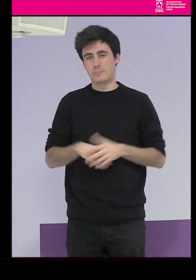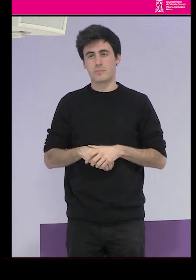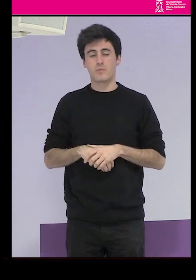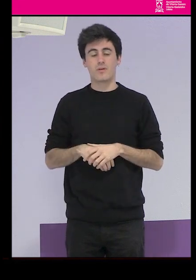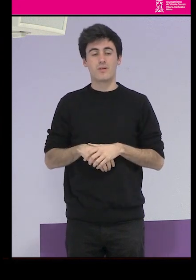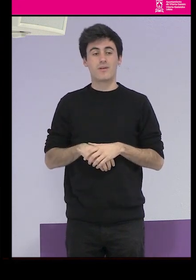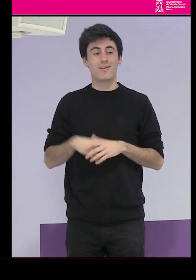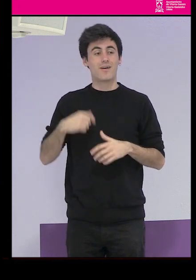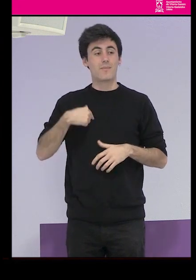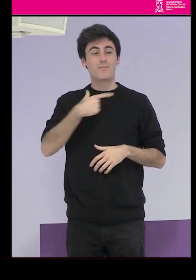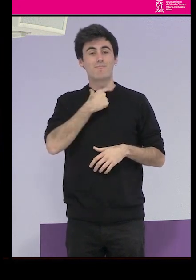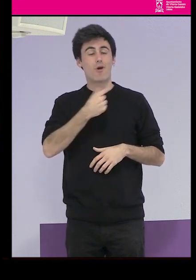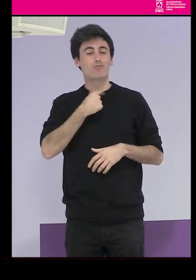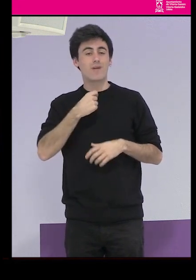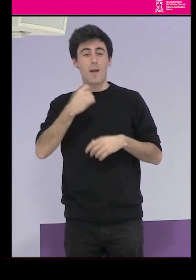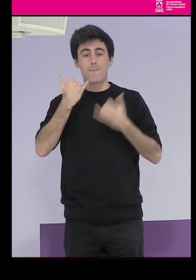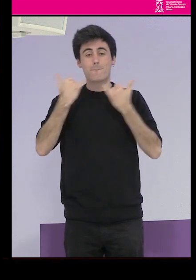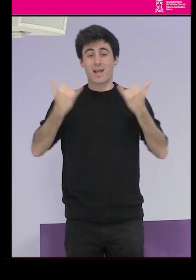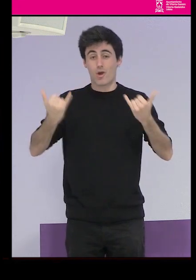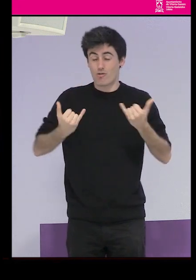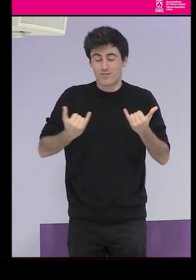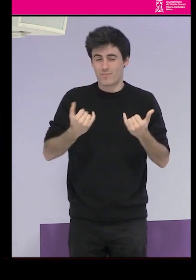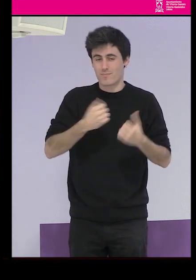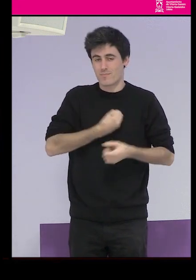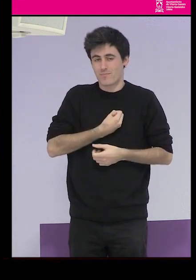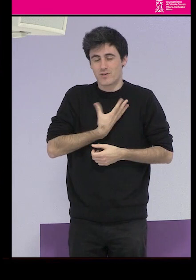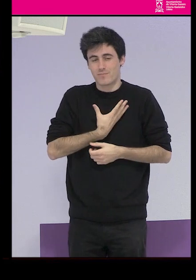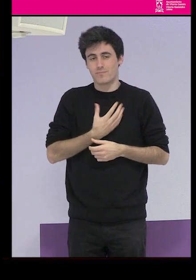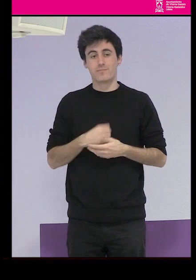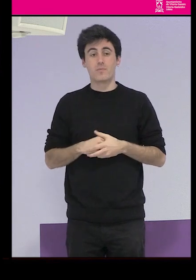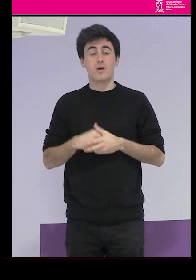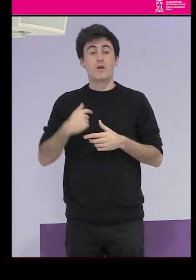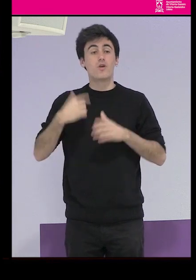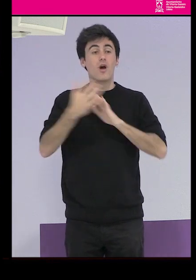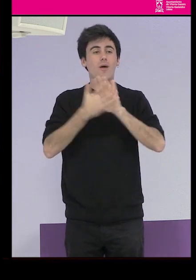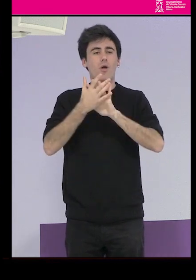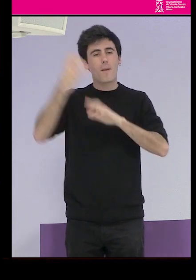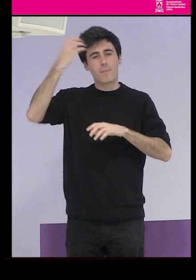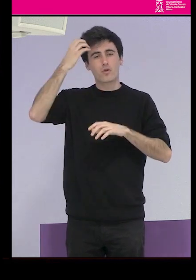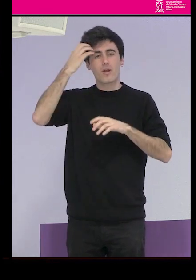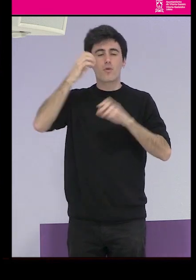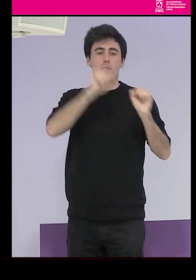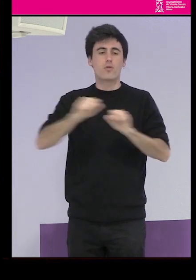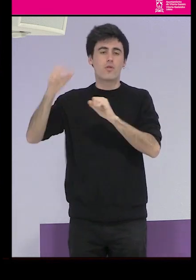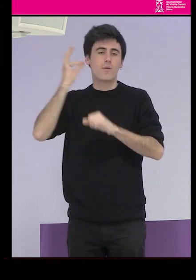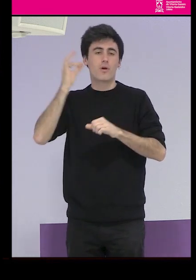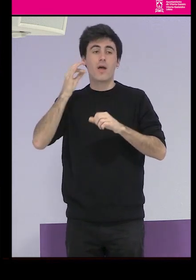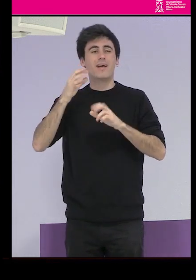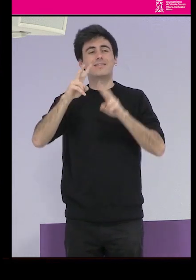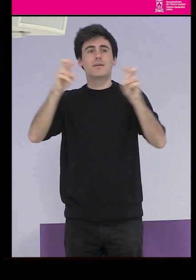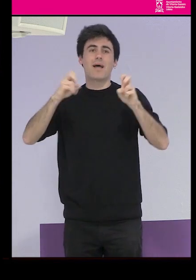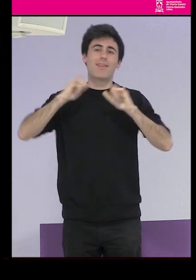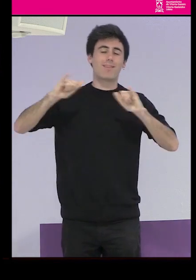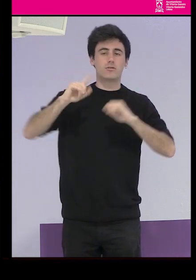voy a hacer? Me encantan los macarrones. Hoy vengo a hablar del patronato de protección a mujer, que no es un tema tan divertido.